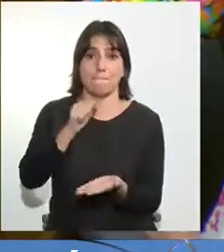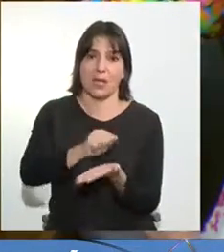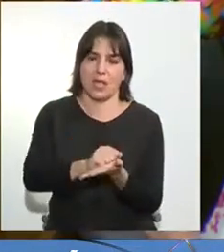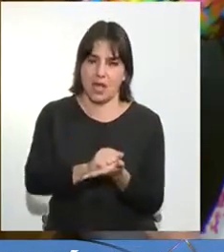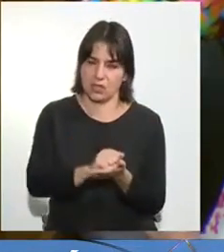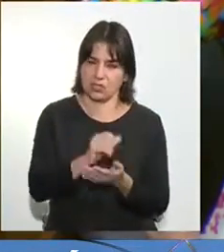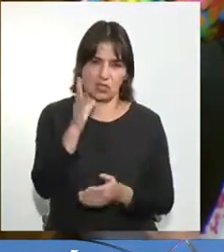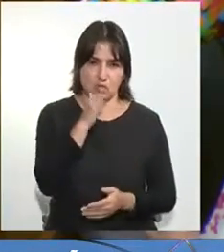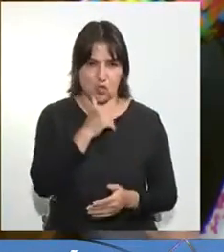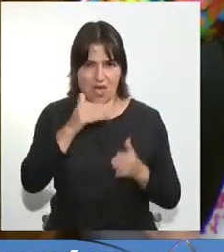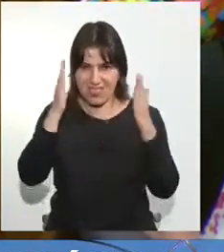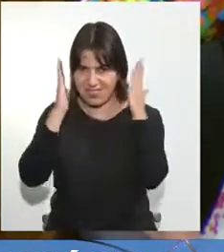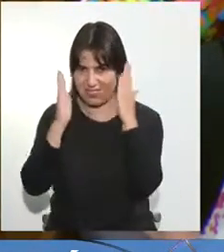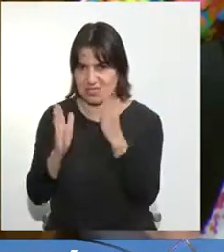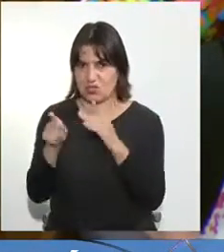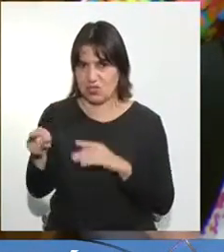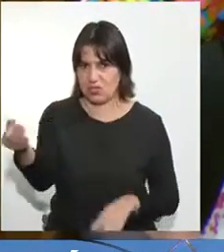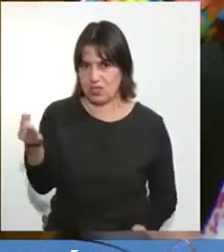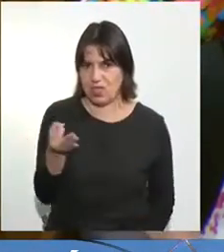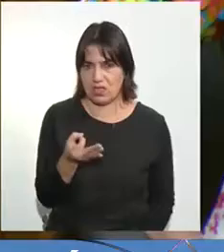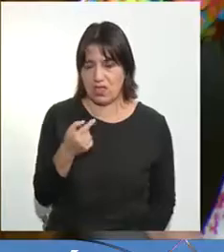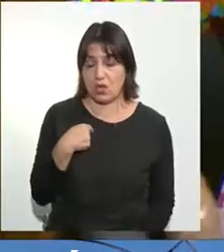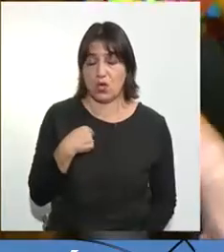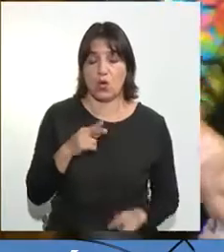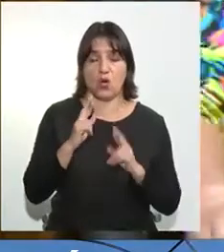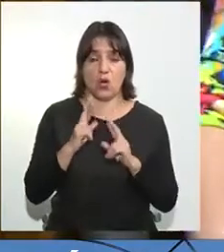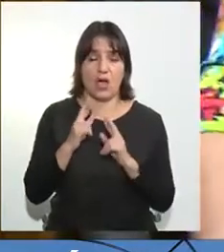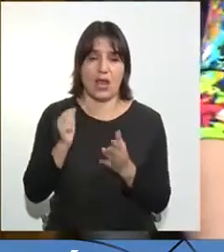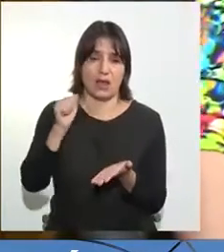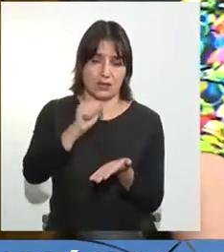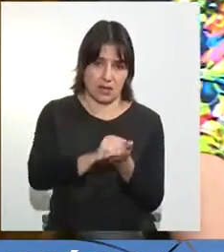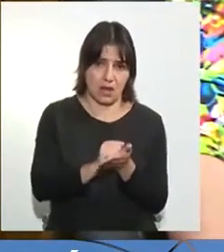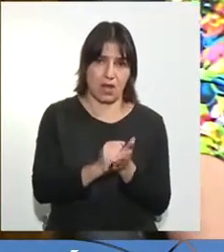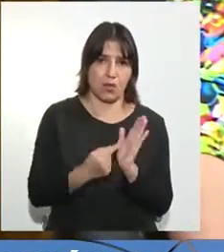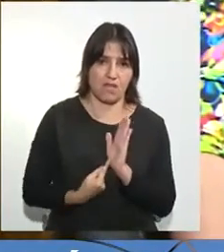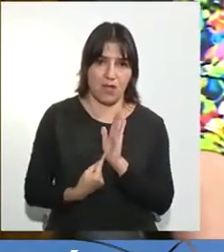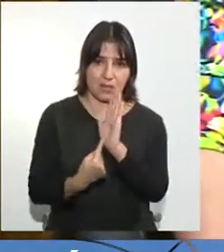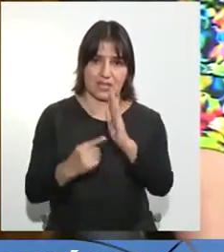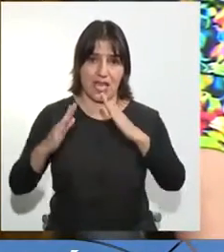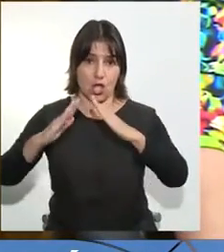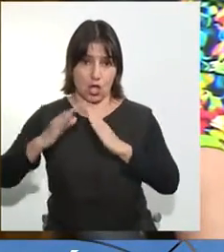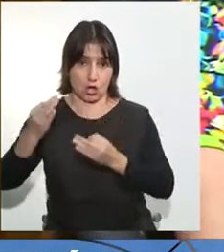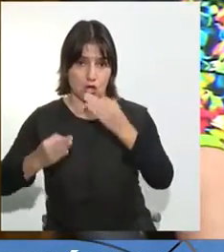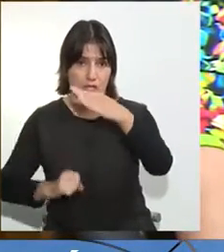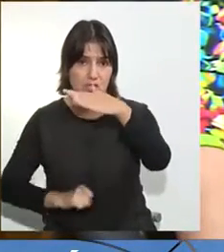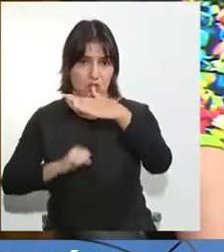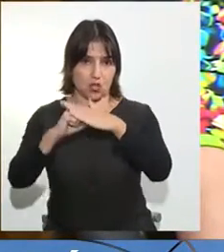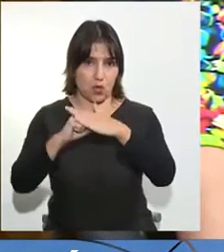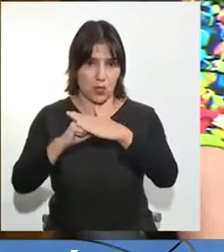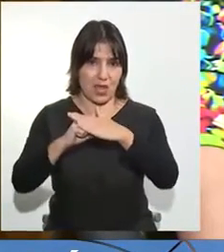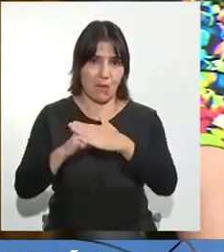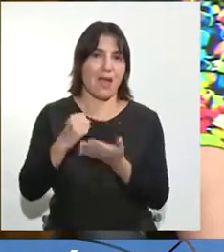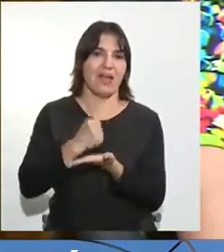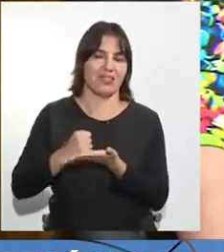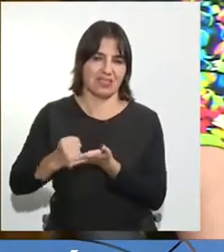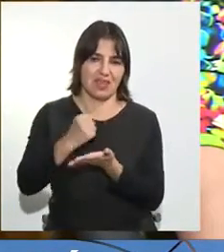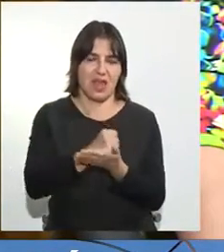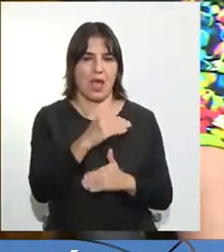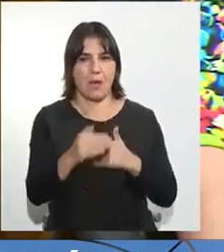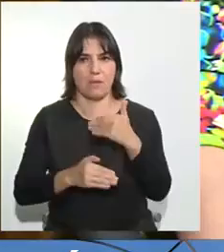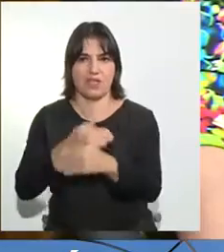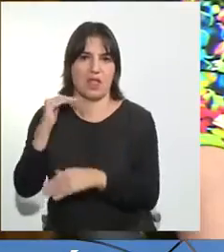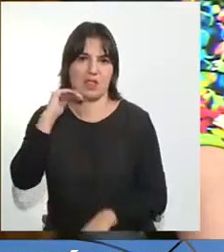ser escuchado. Y yo espero que la queja que vamos a presentar en la Corte Suprema sea acogida y tramitada también con